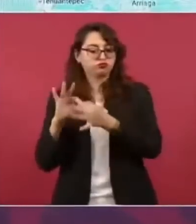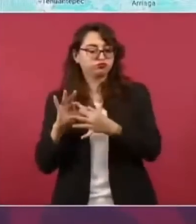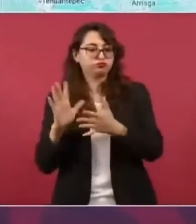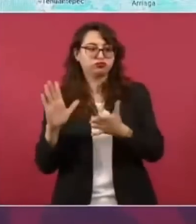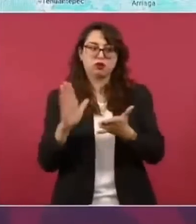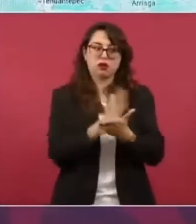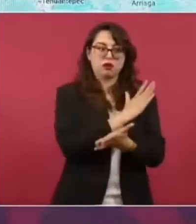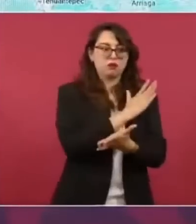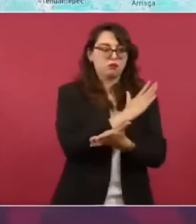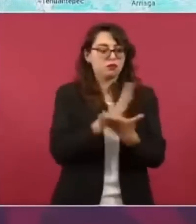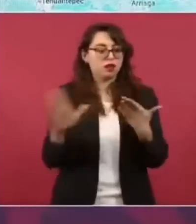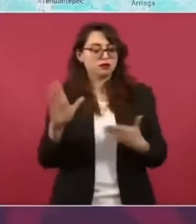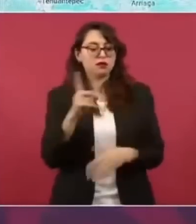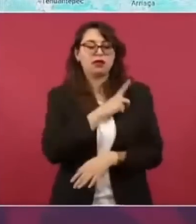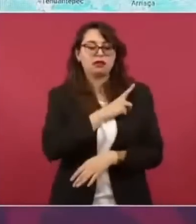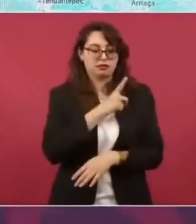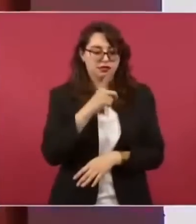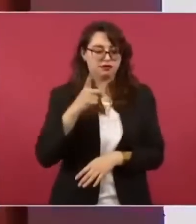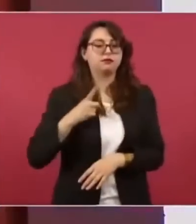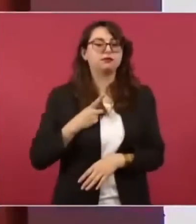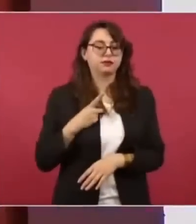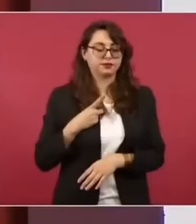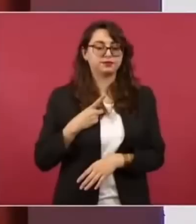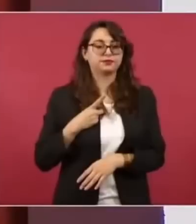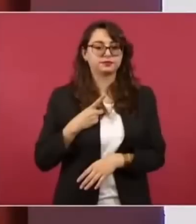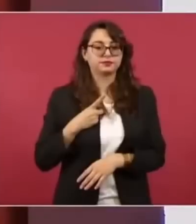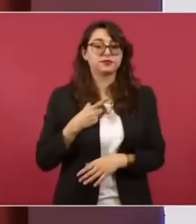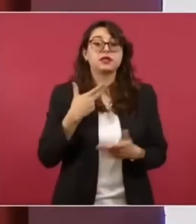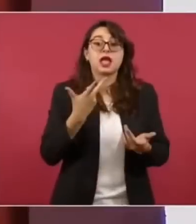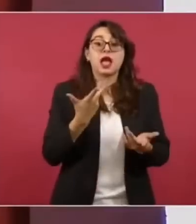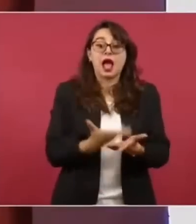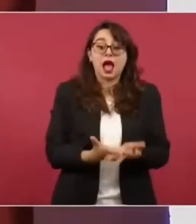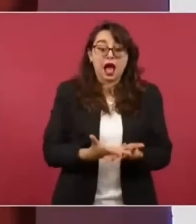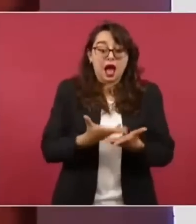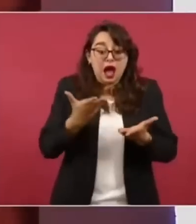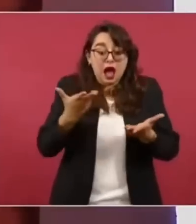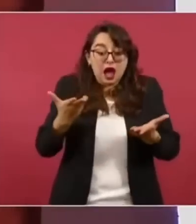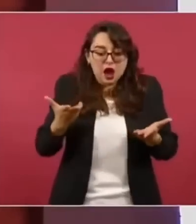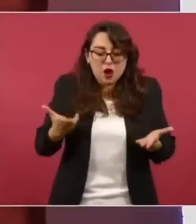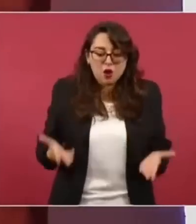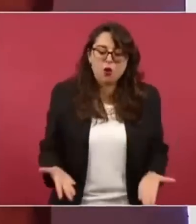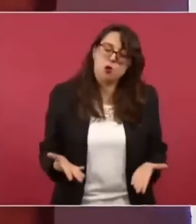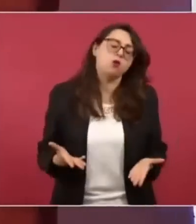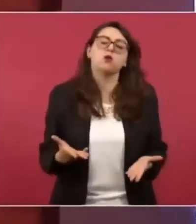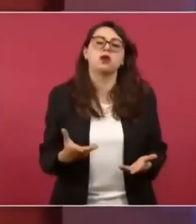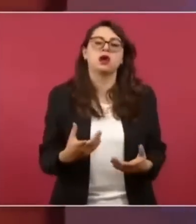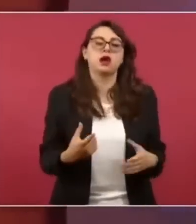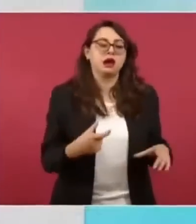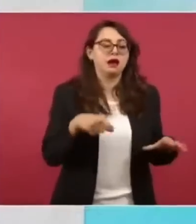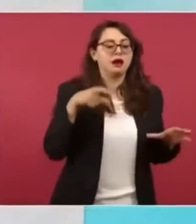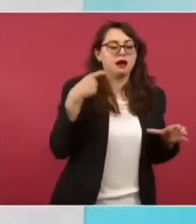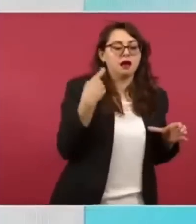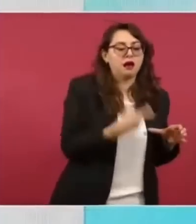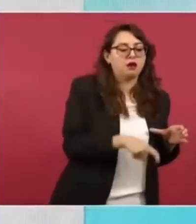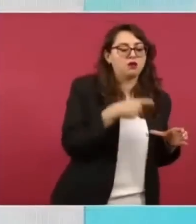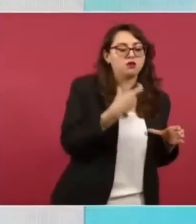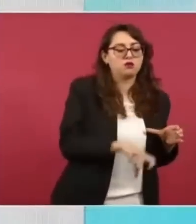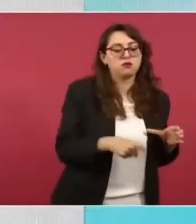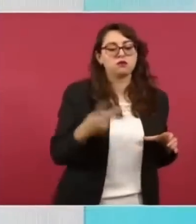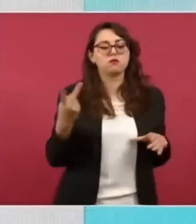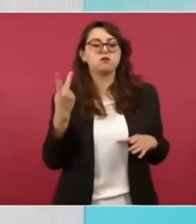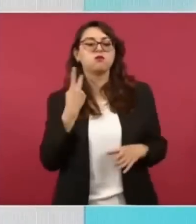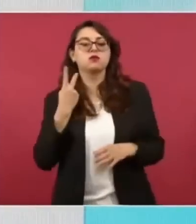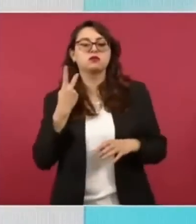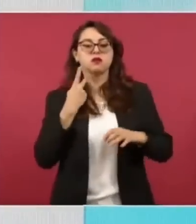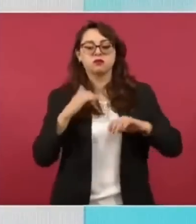ahora lo que se necesita es separar al poder económico del poder político